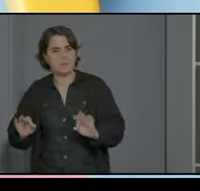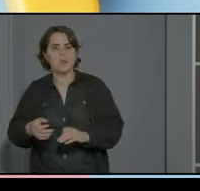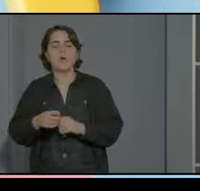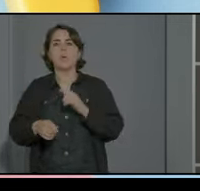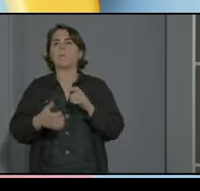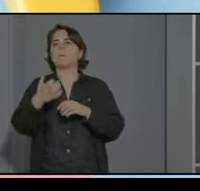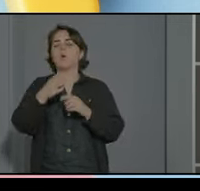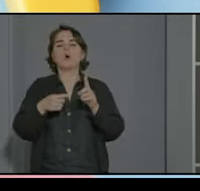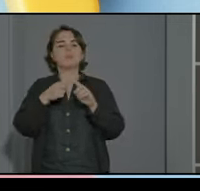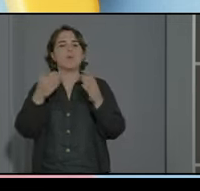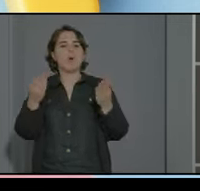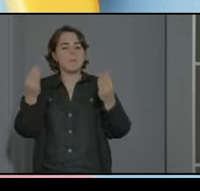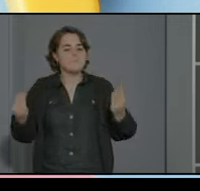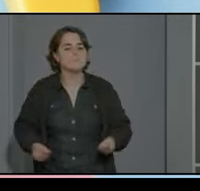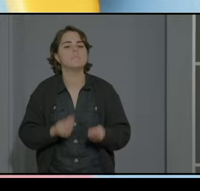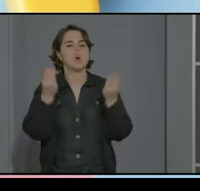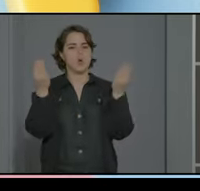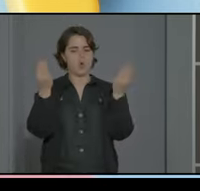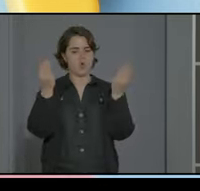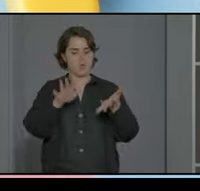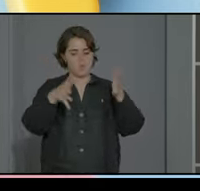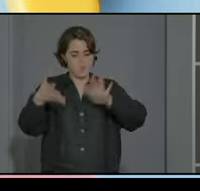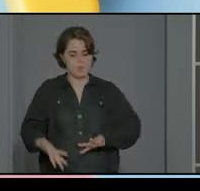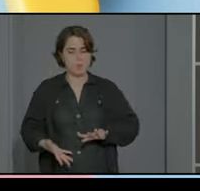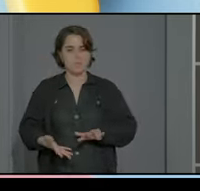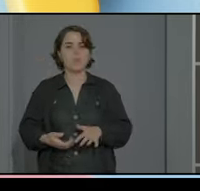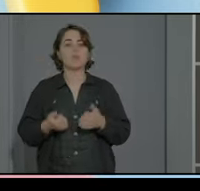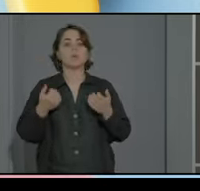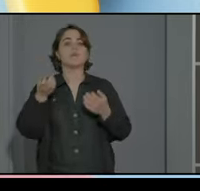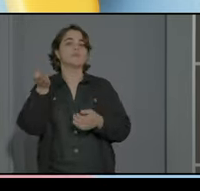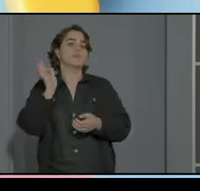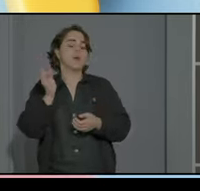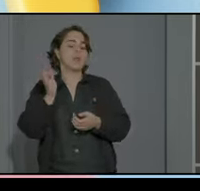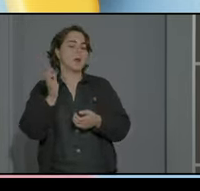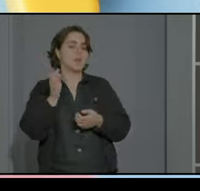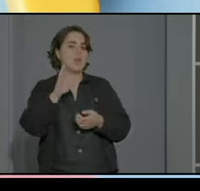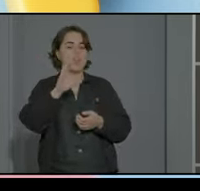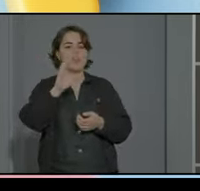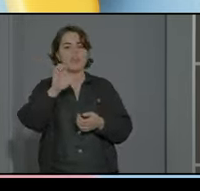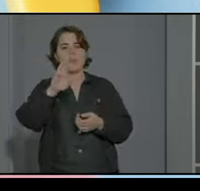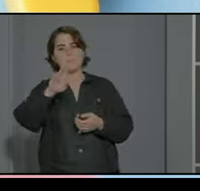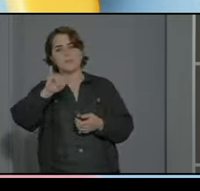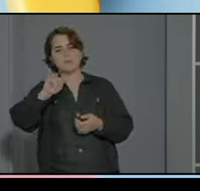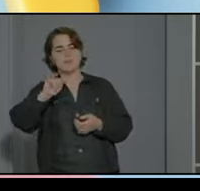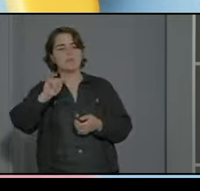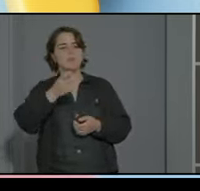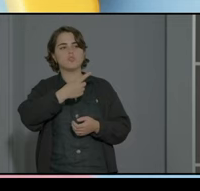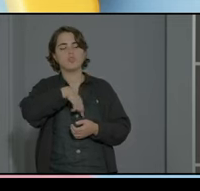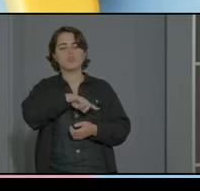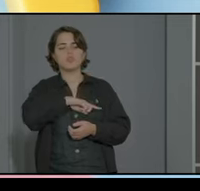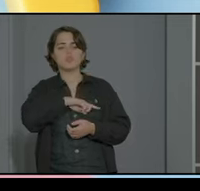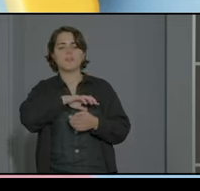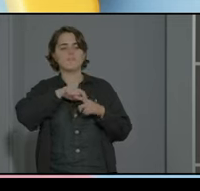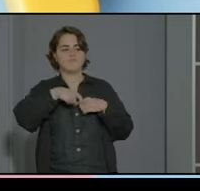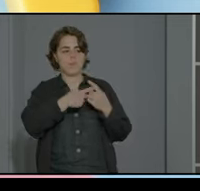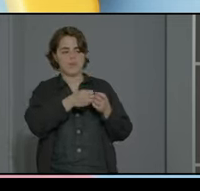para hacerlo mejor para hacerlo más más eficazmente la verdad es que por ejemplo en CEPRI teníamos una serie de